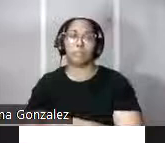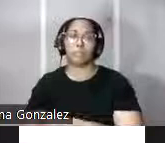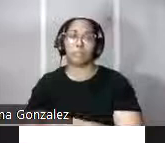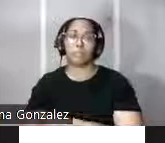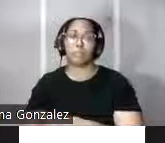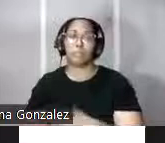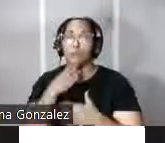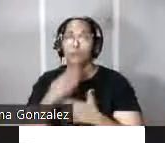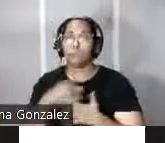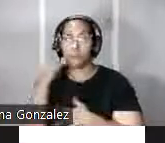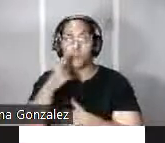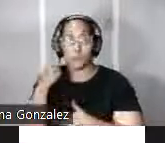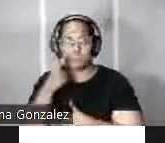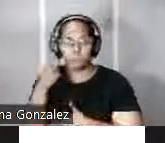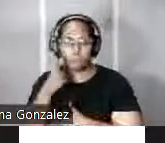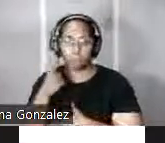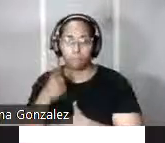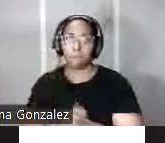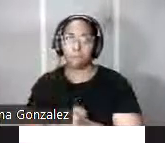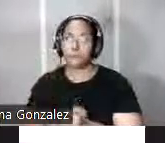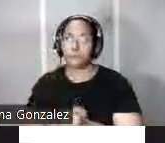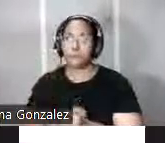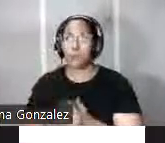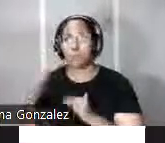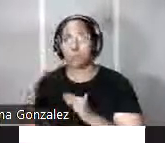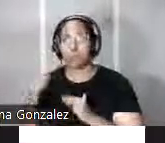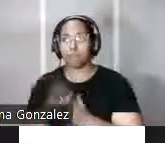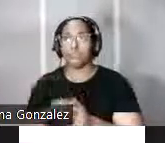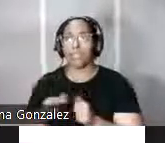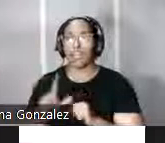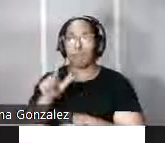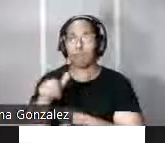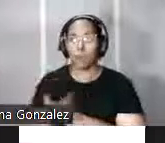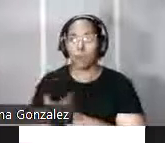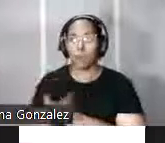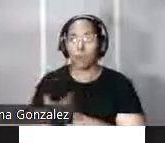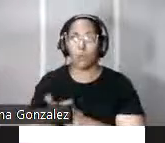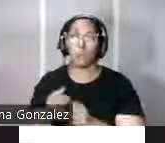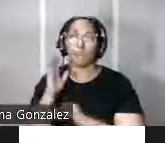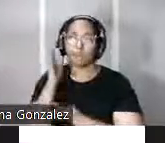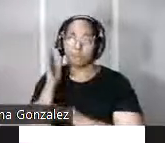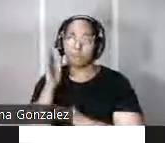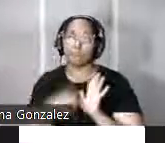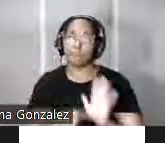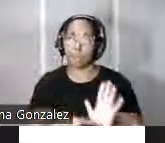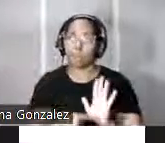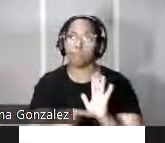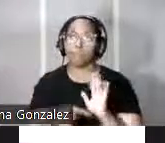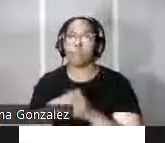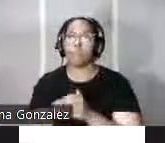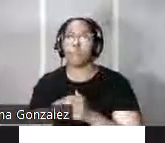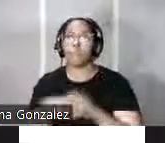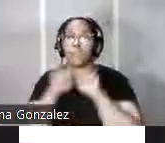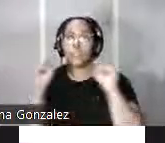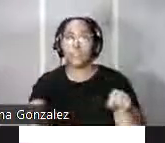bueno porque creo que es creo o espero a partir de esta exposición mostrar que